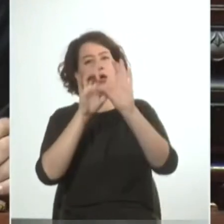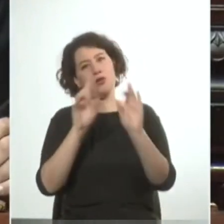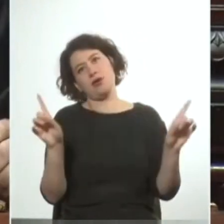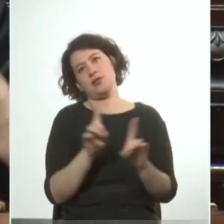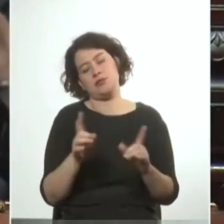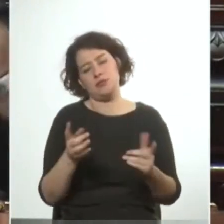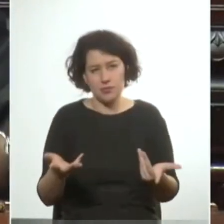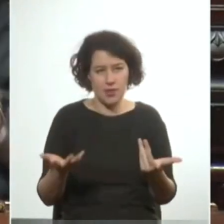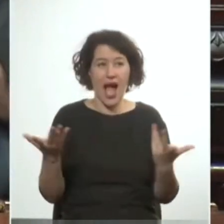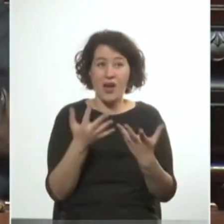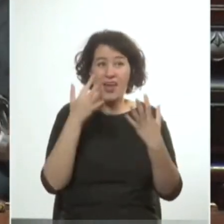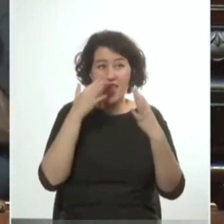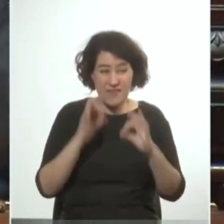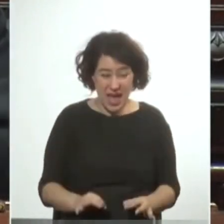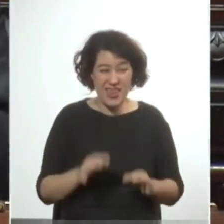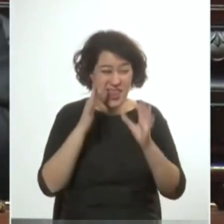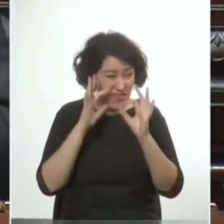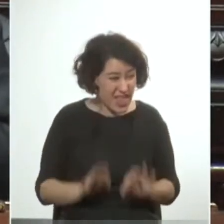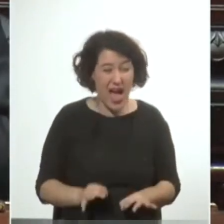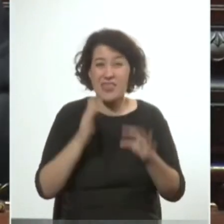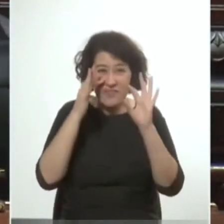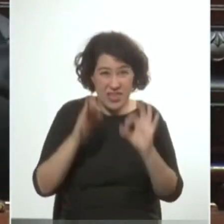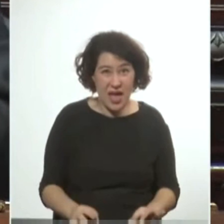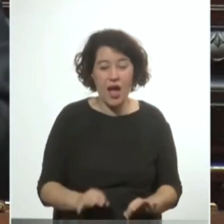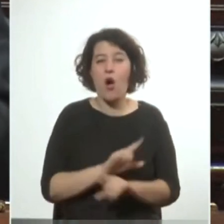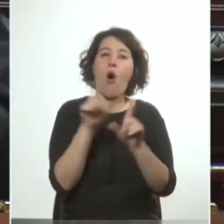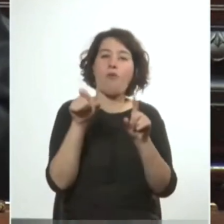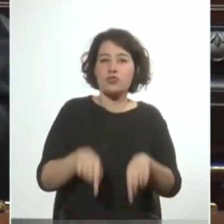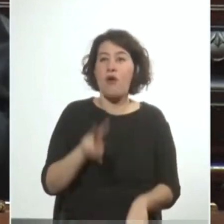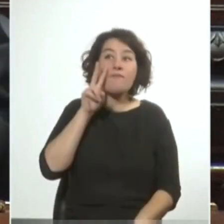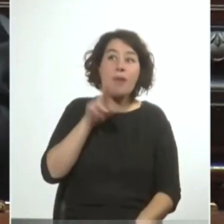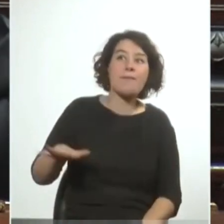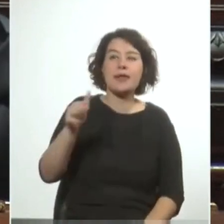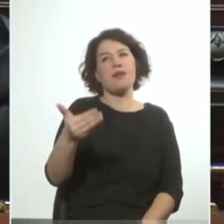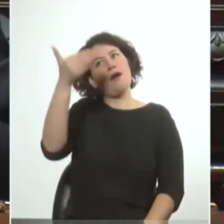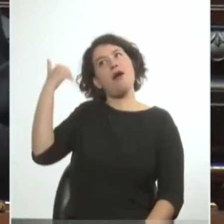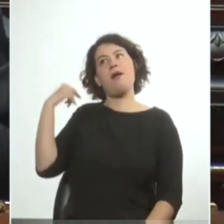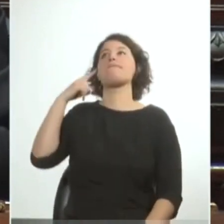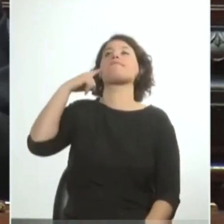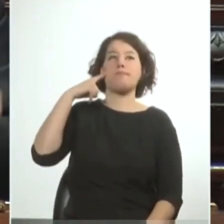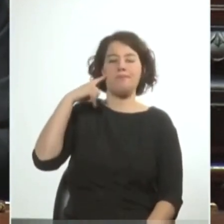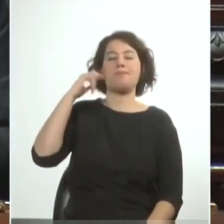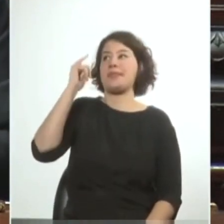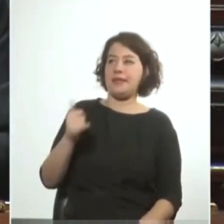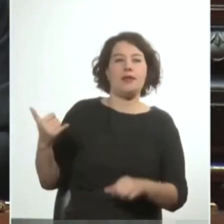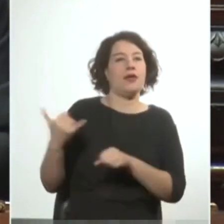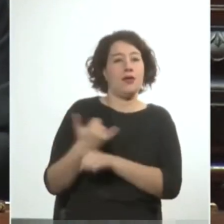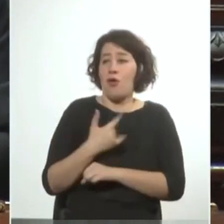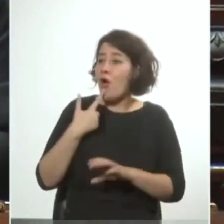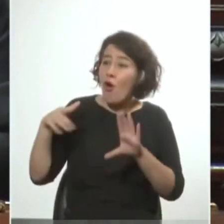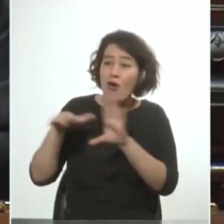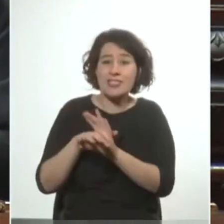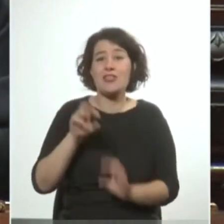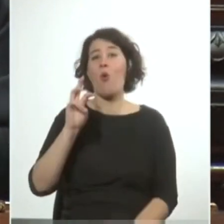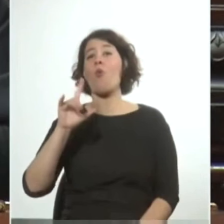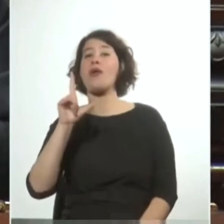ahora la verdad la verdad la verdad por supuesto que hoy yo visto en perspectiva hoy digo que fue un error coincido con lo que dice Wilson